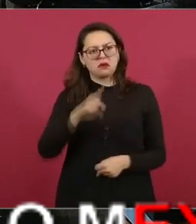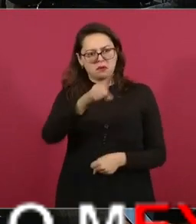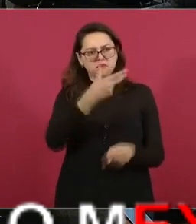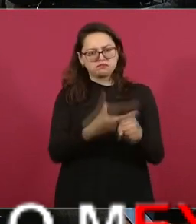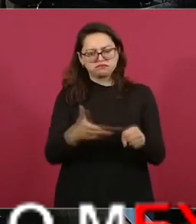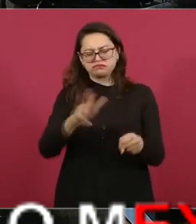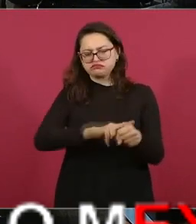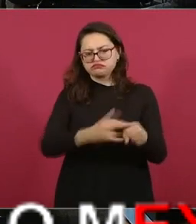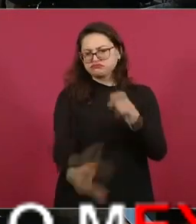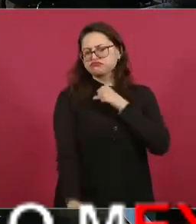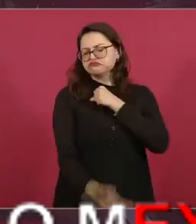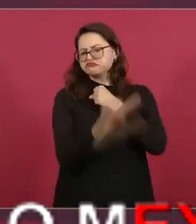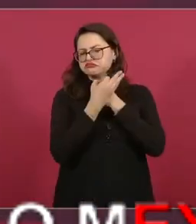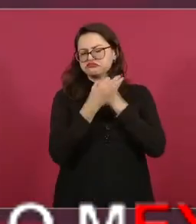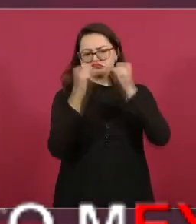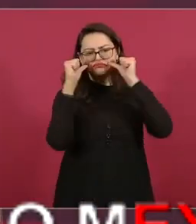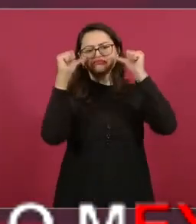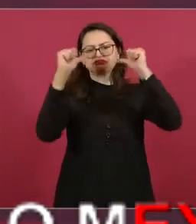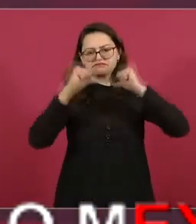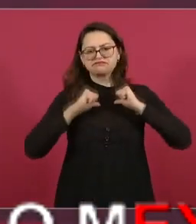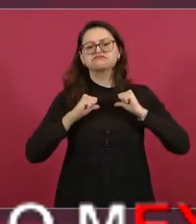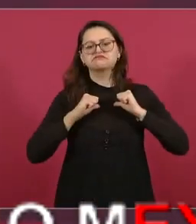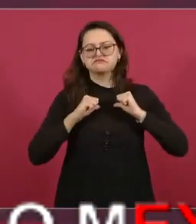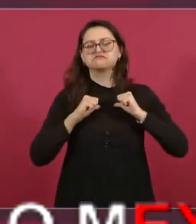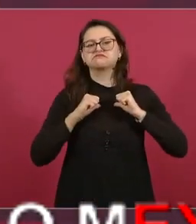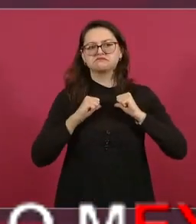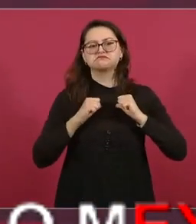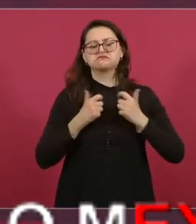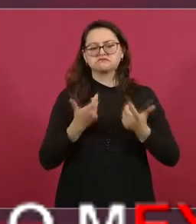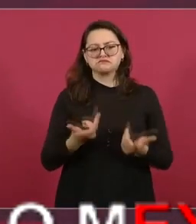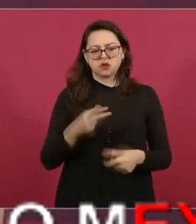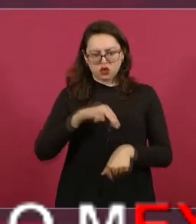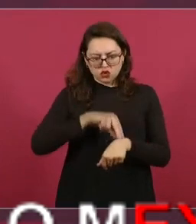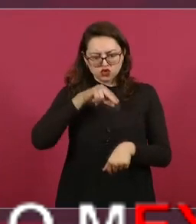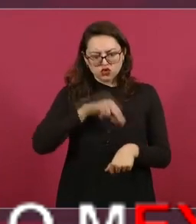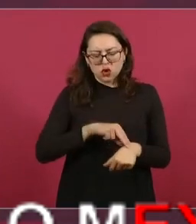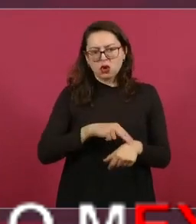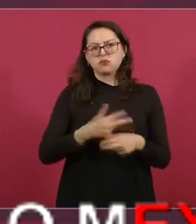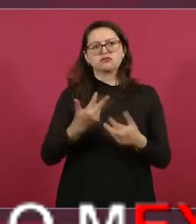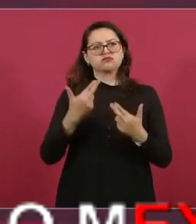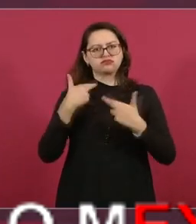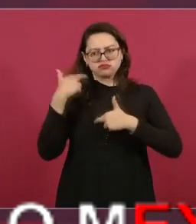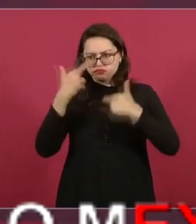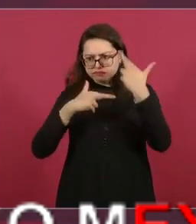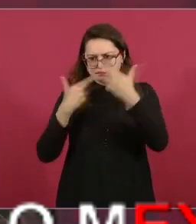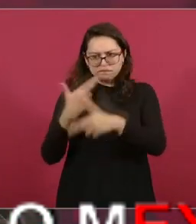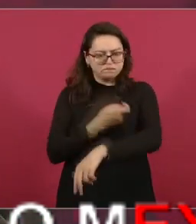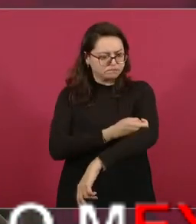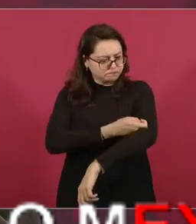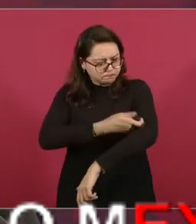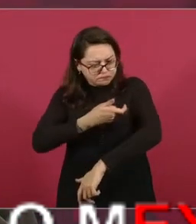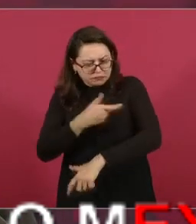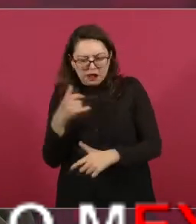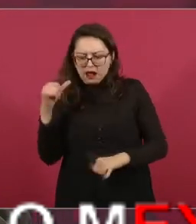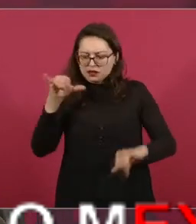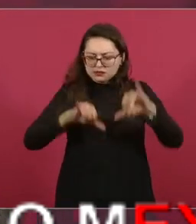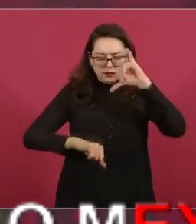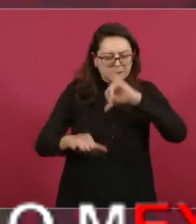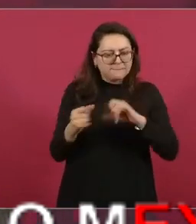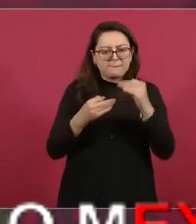va a tener un médico va a tener un especialista les van a hacer los estudios lo van